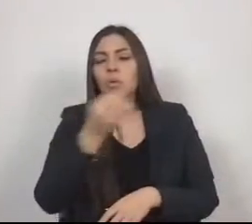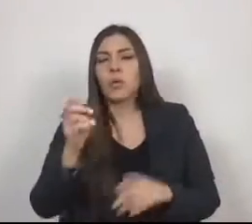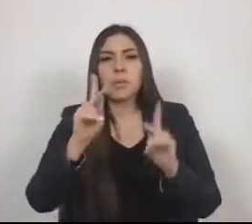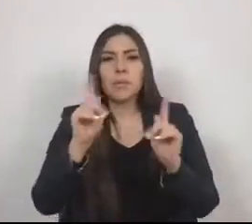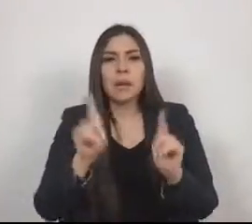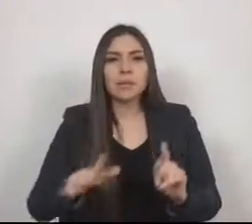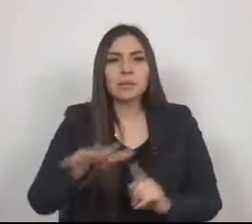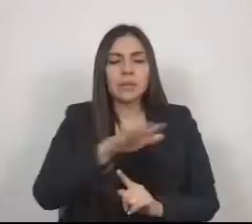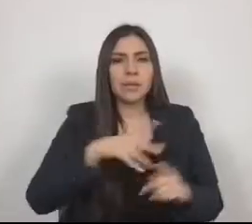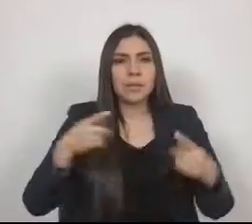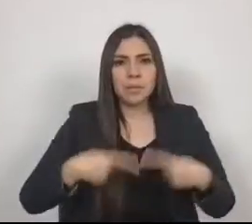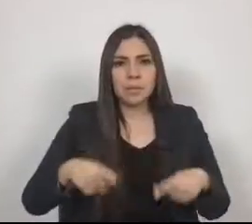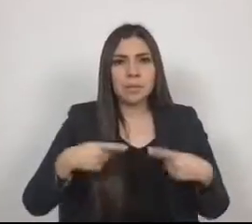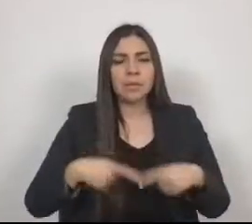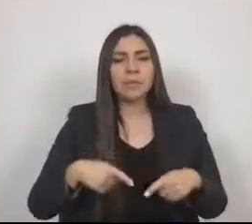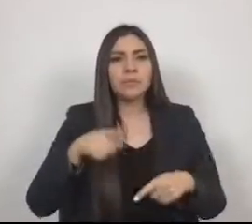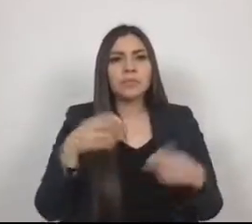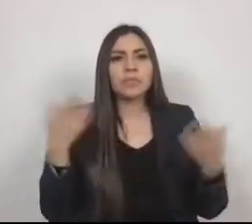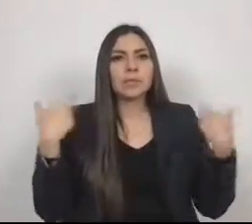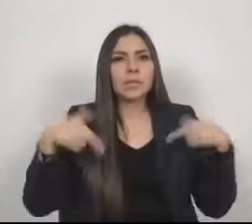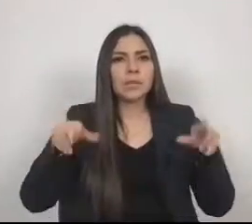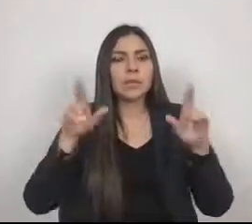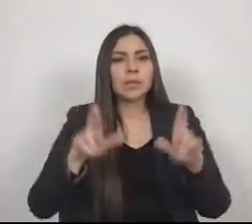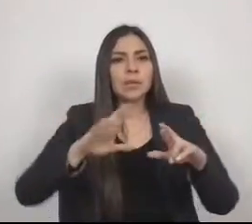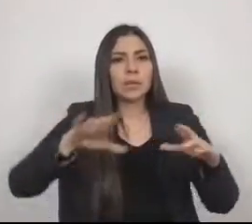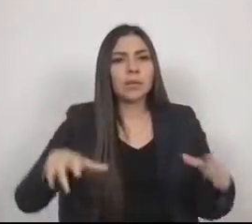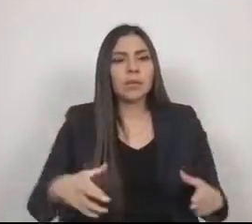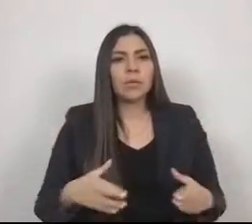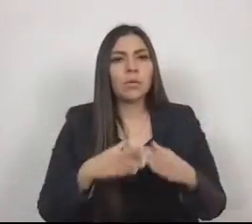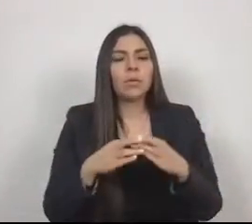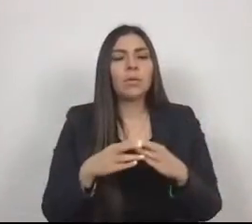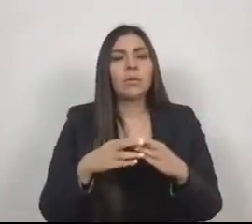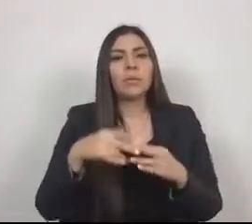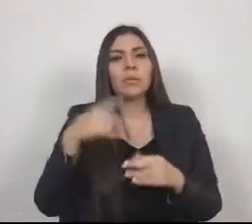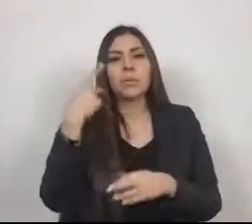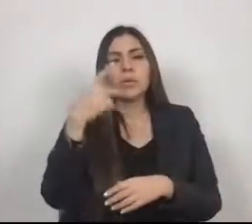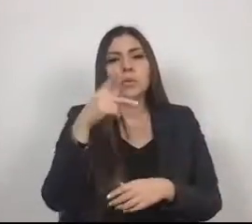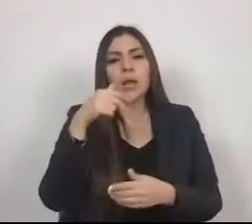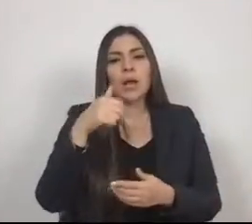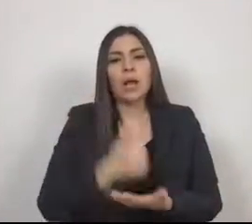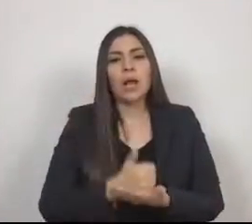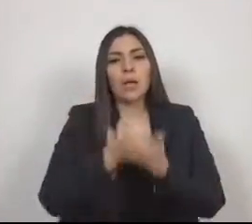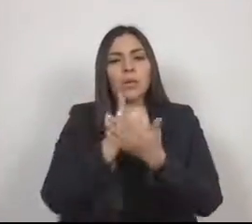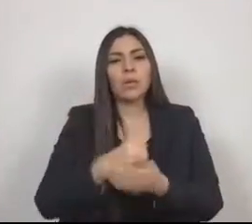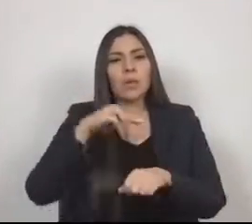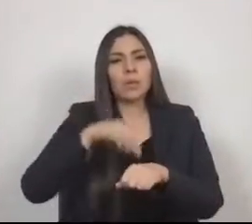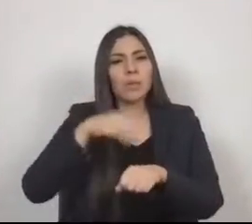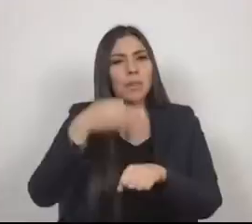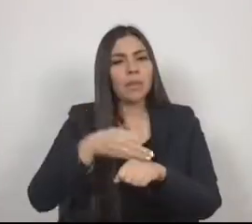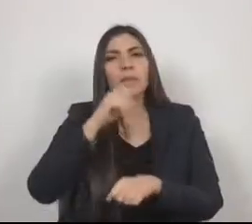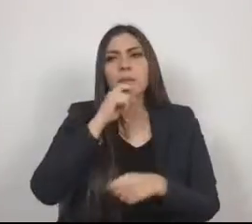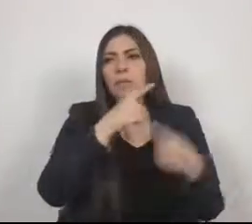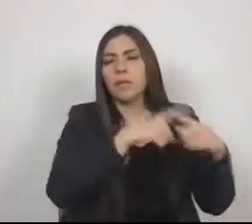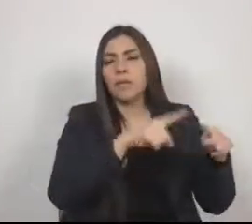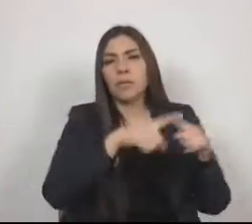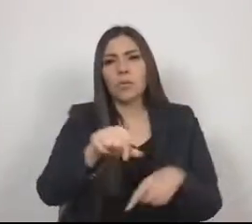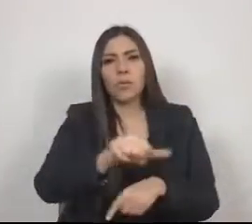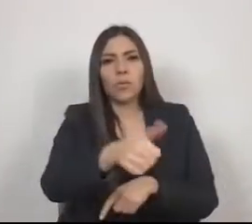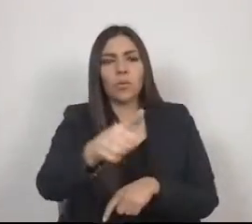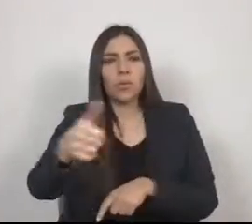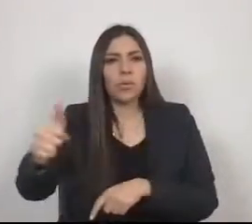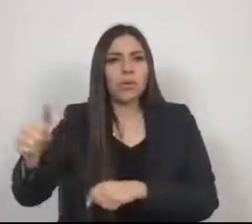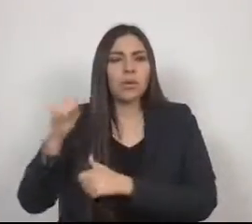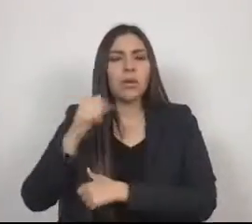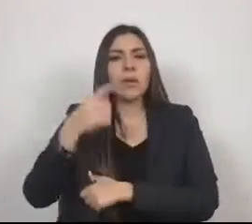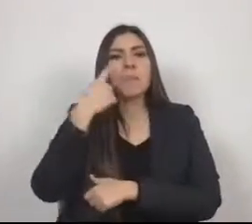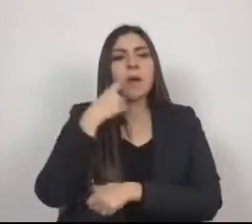públicamente el conjunto social ante el propio ayuntamiento y otras autoridades para facilitar la ejecución de